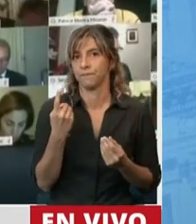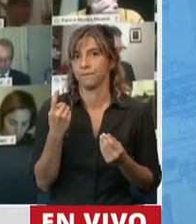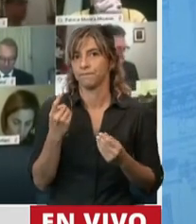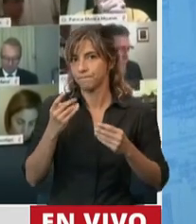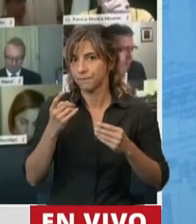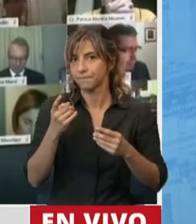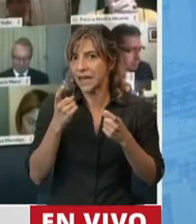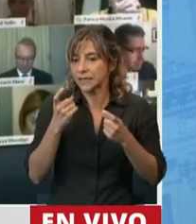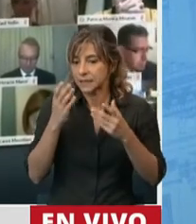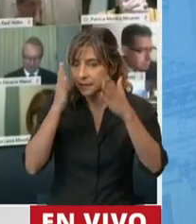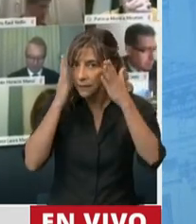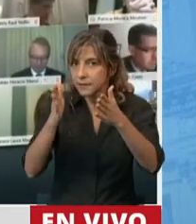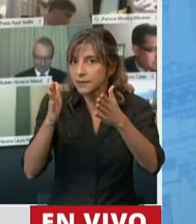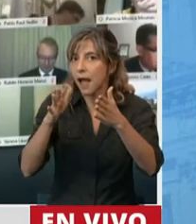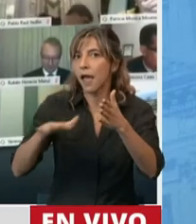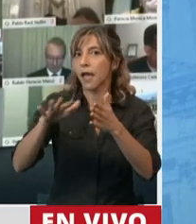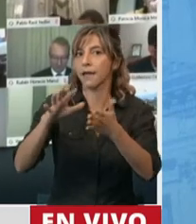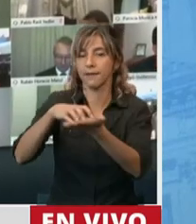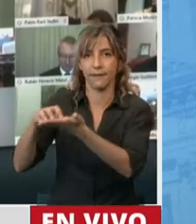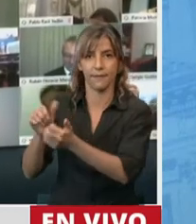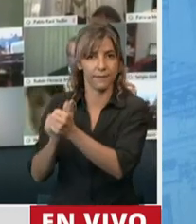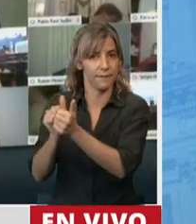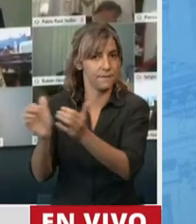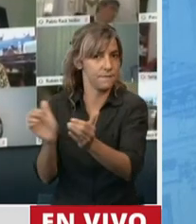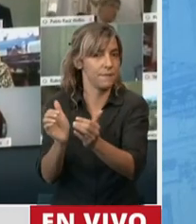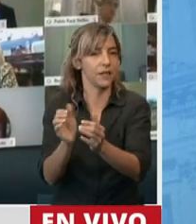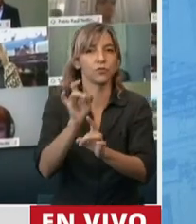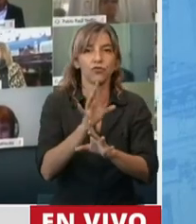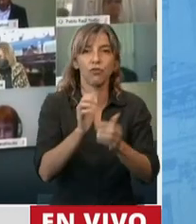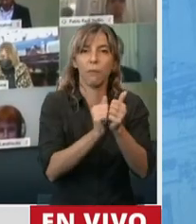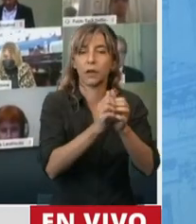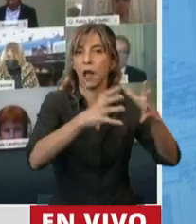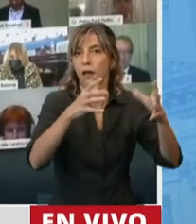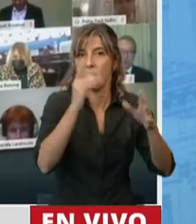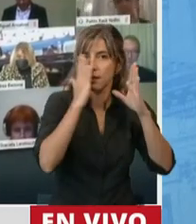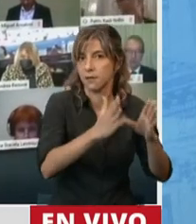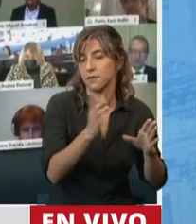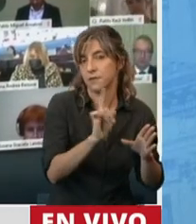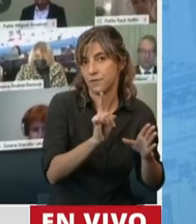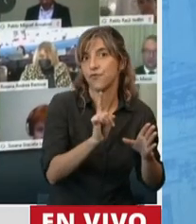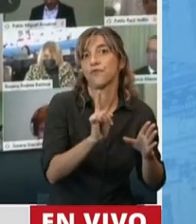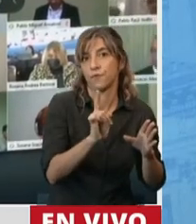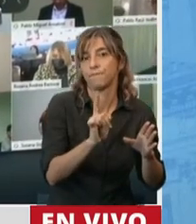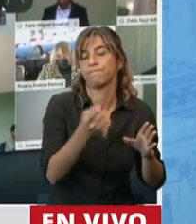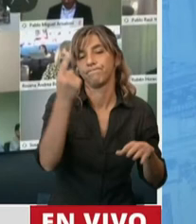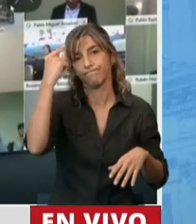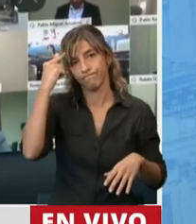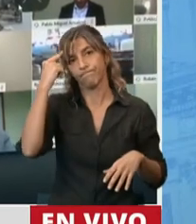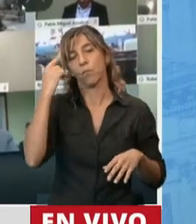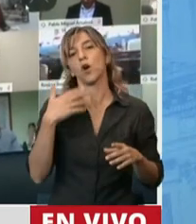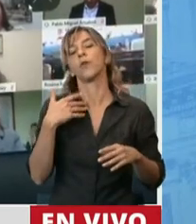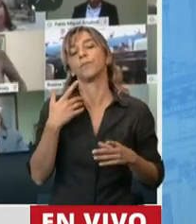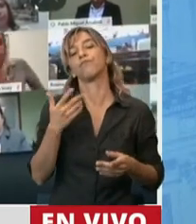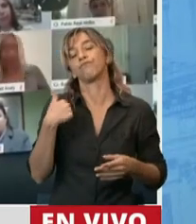y no solamente para los grandes jugadores. En este contexto, de nuevo teniendo un Ministerio de Ciencia y Tecnología,